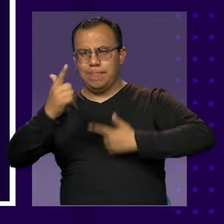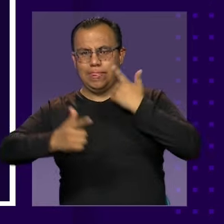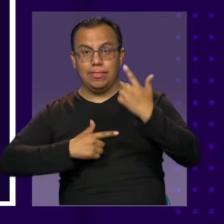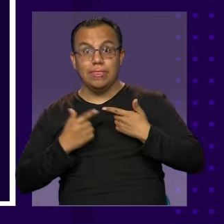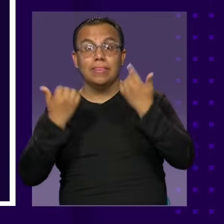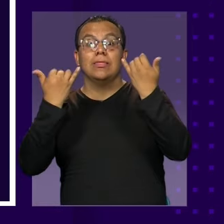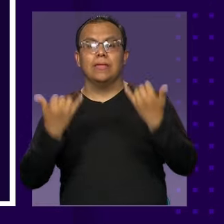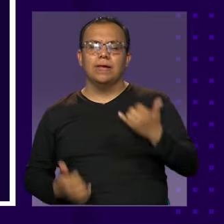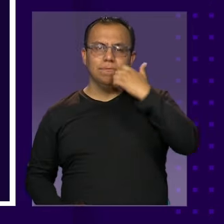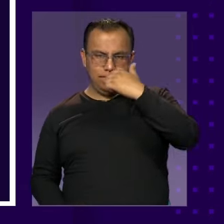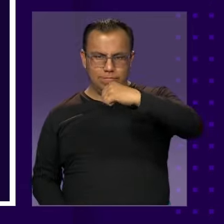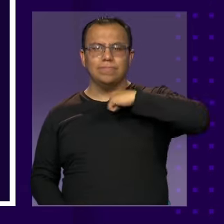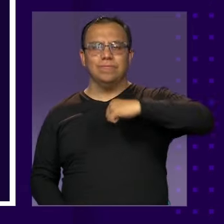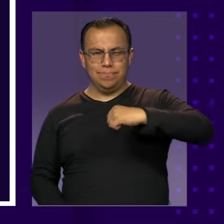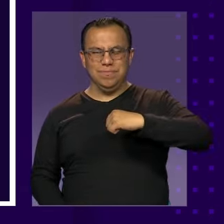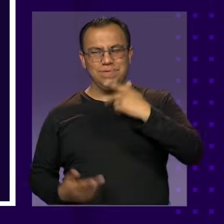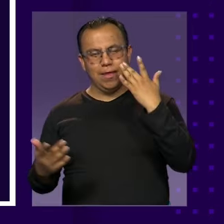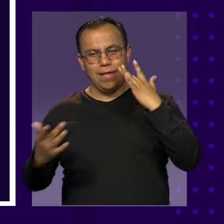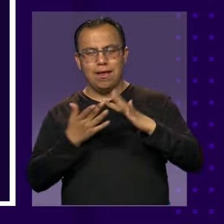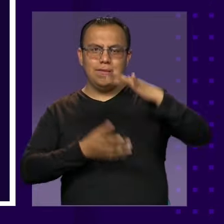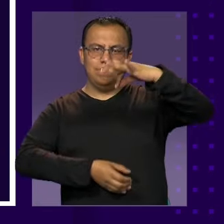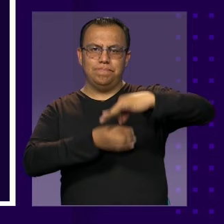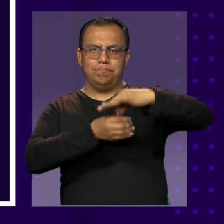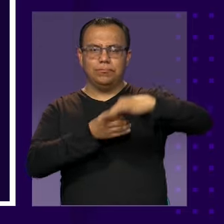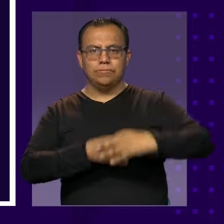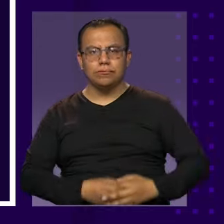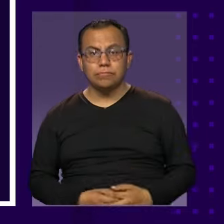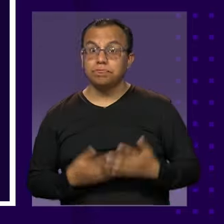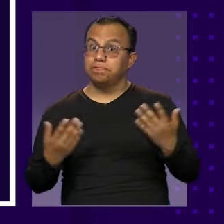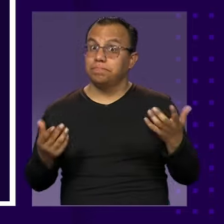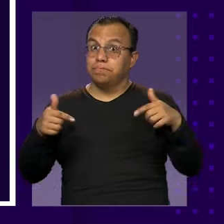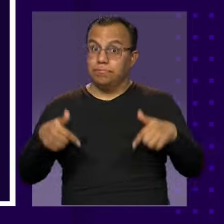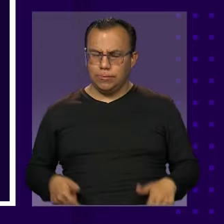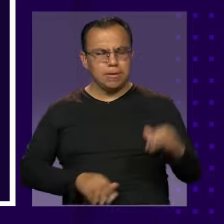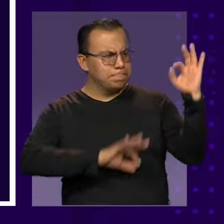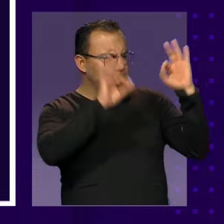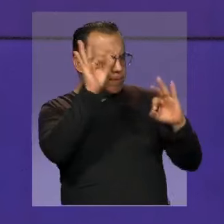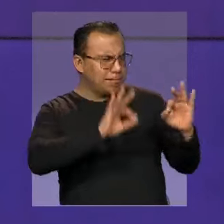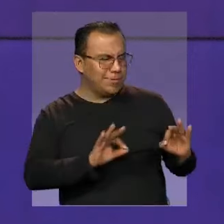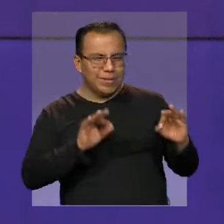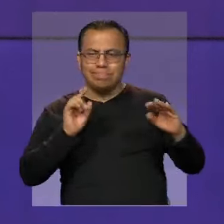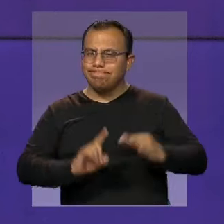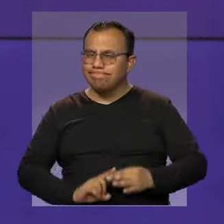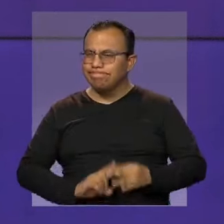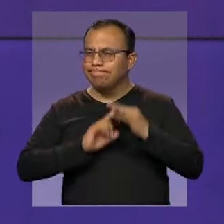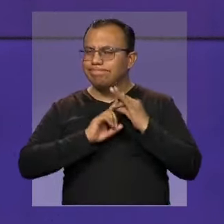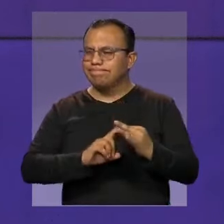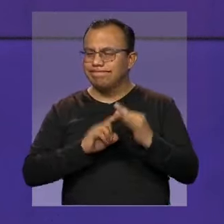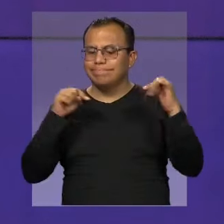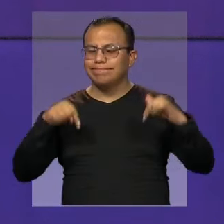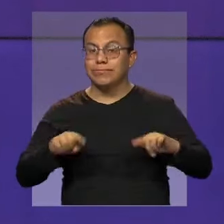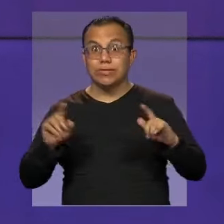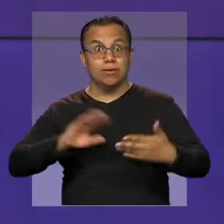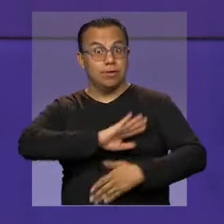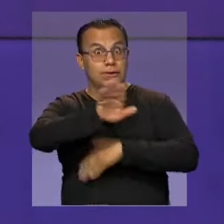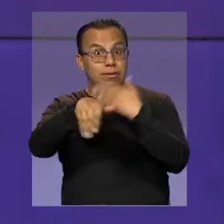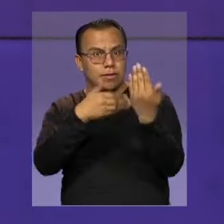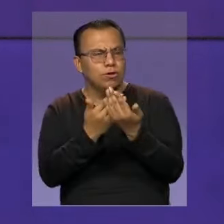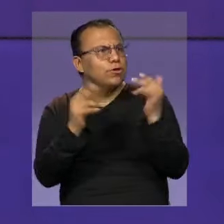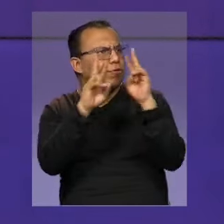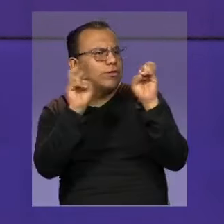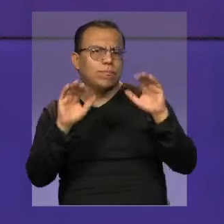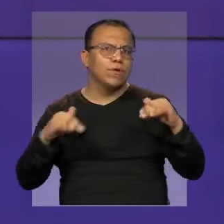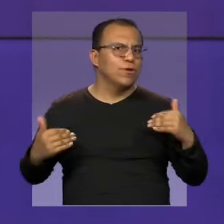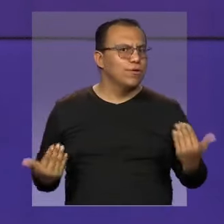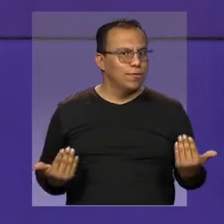el derecho al voto. Teniendo esto en cuenta, hemos preparado un programa especial que busca que todos nos empapemos más